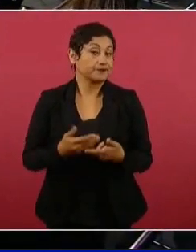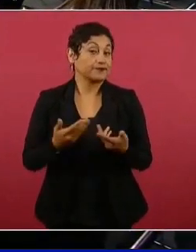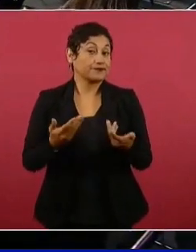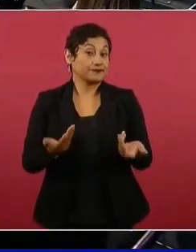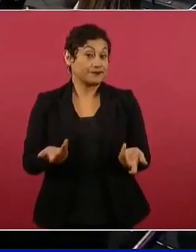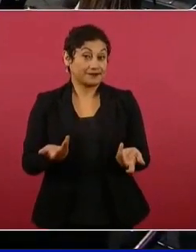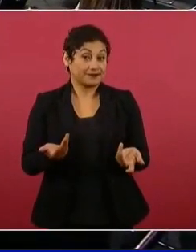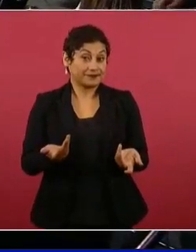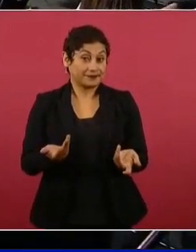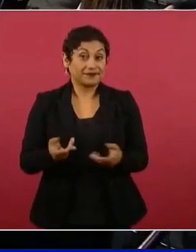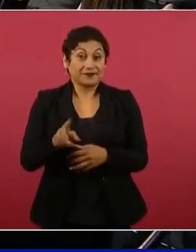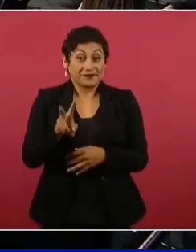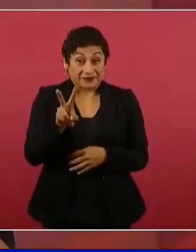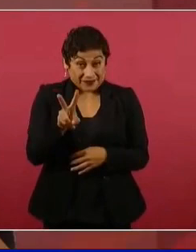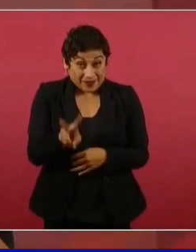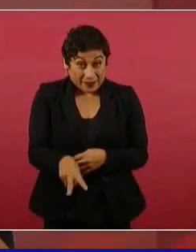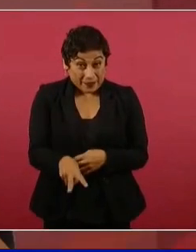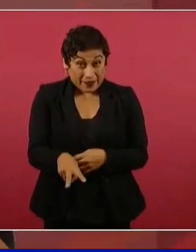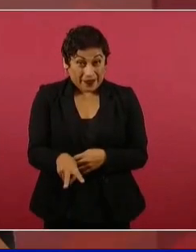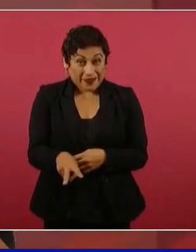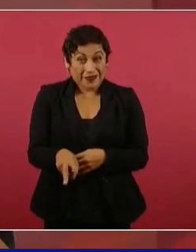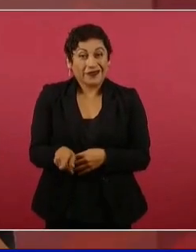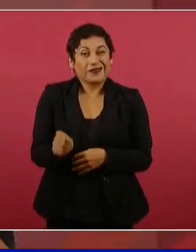democrático.